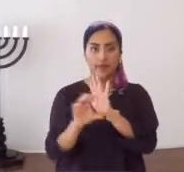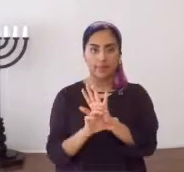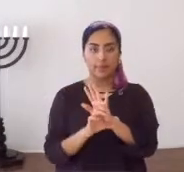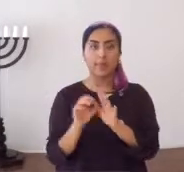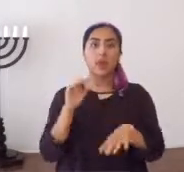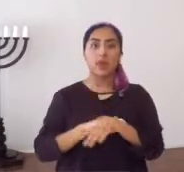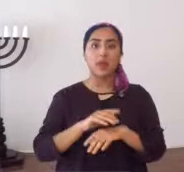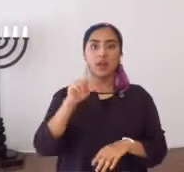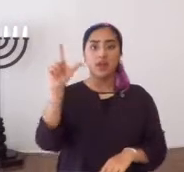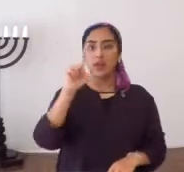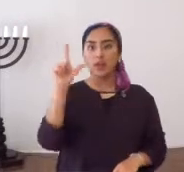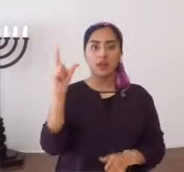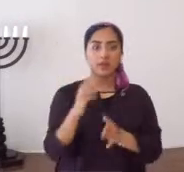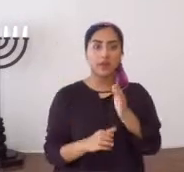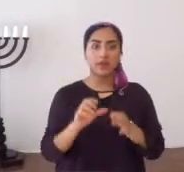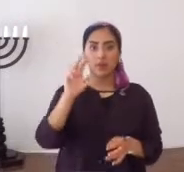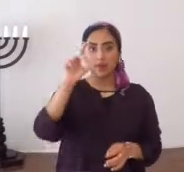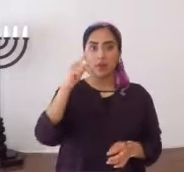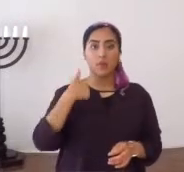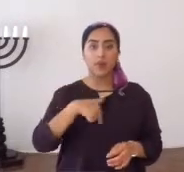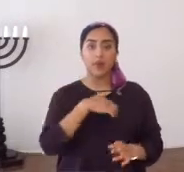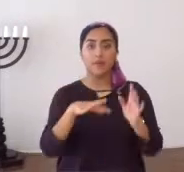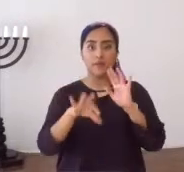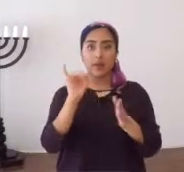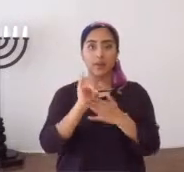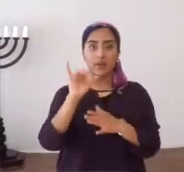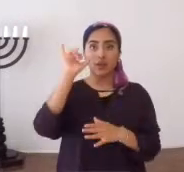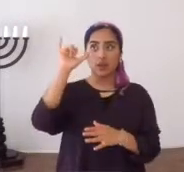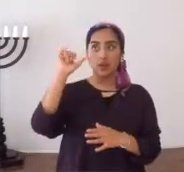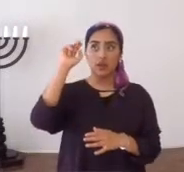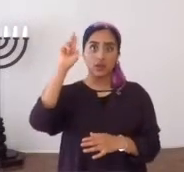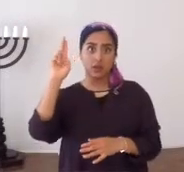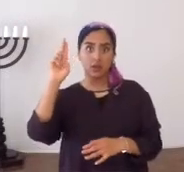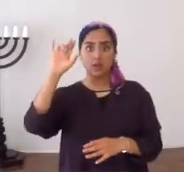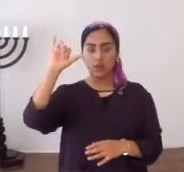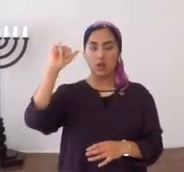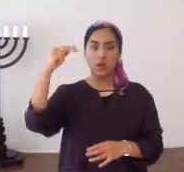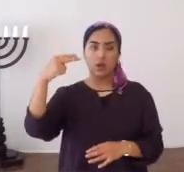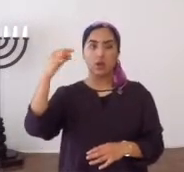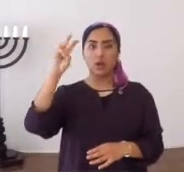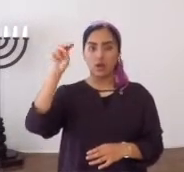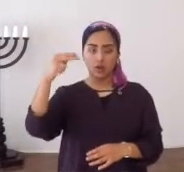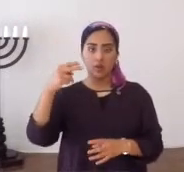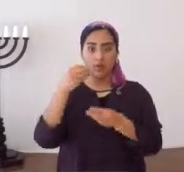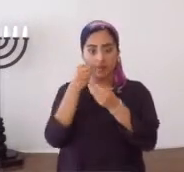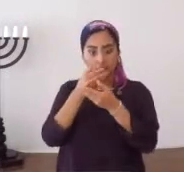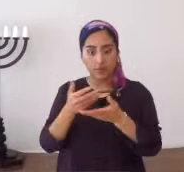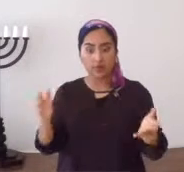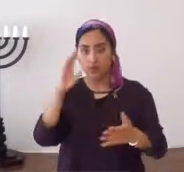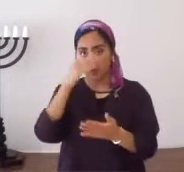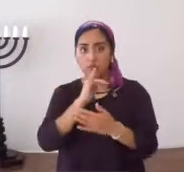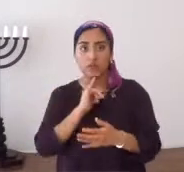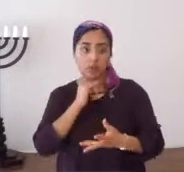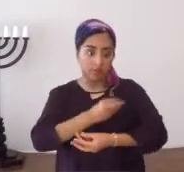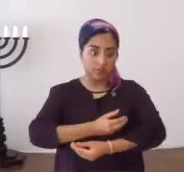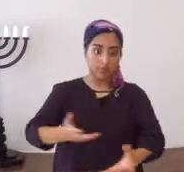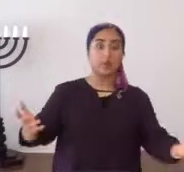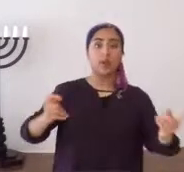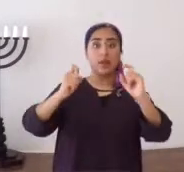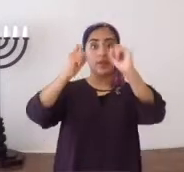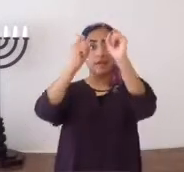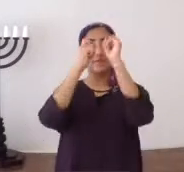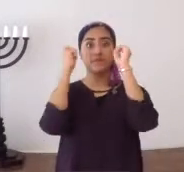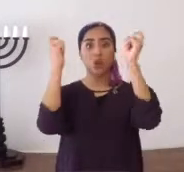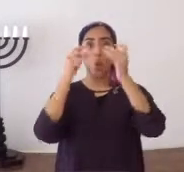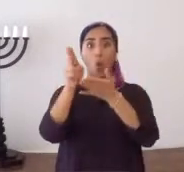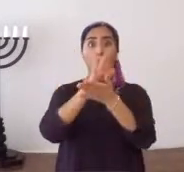mandamiento, entonces, en Levítico 23, encontramos, que habló Yahweh a Moshe, diciendo, habla a los beneditra, a los